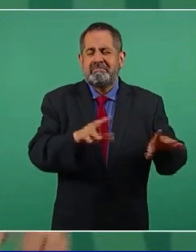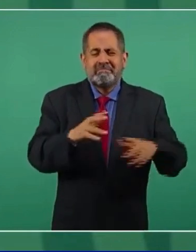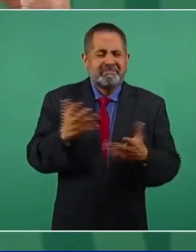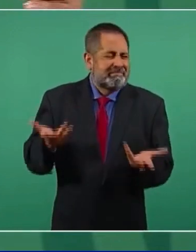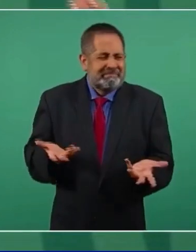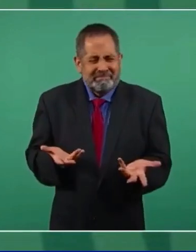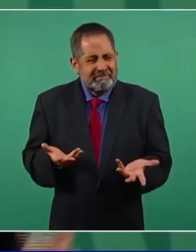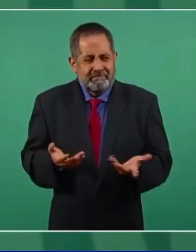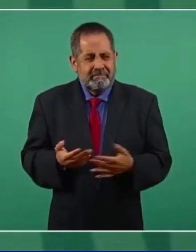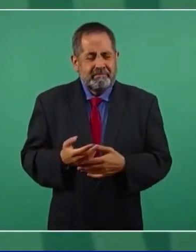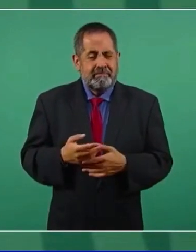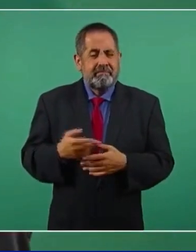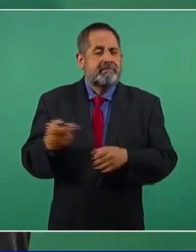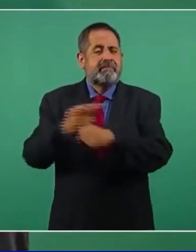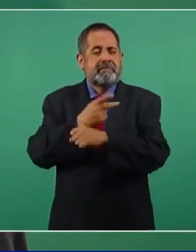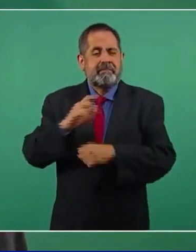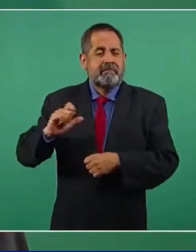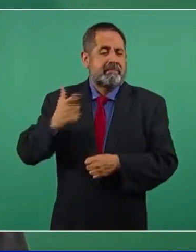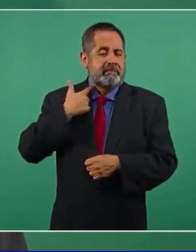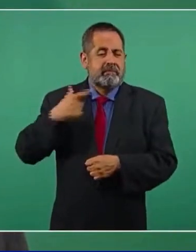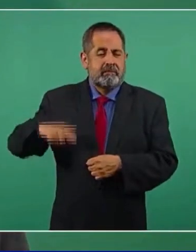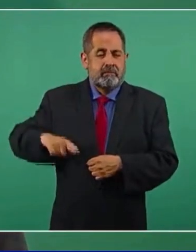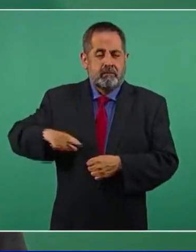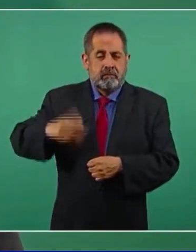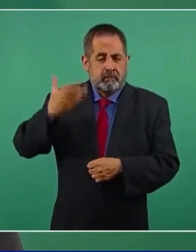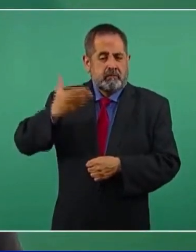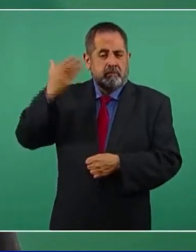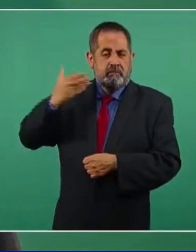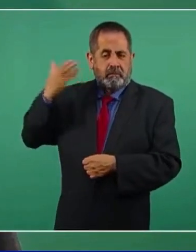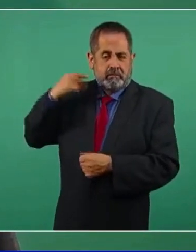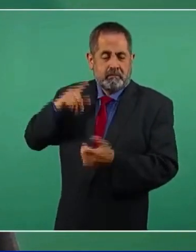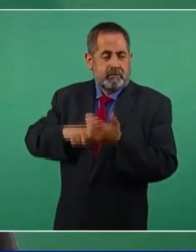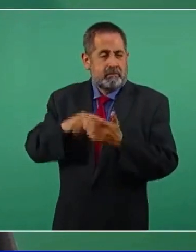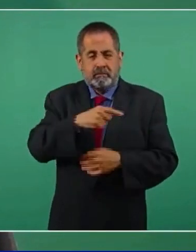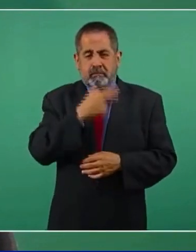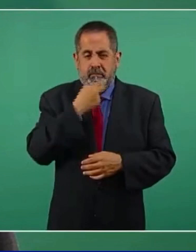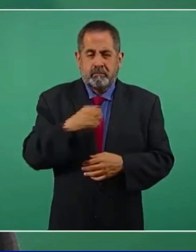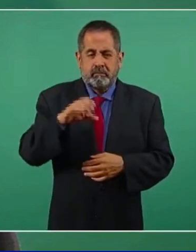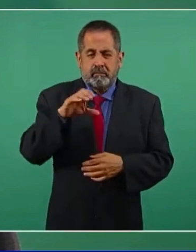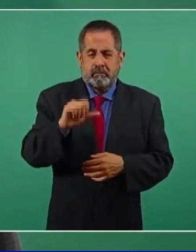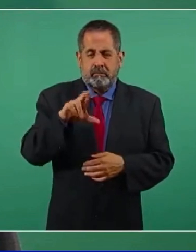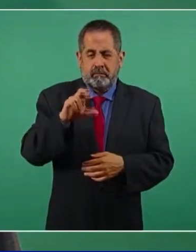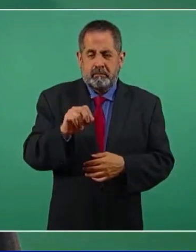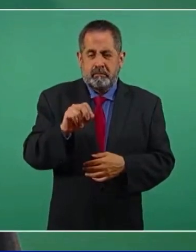¿qué hicieron en el gobierno pasado, cuando el señor Caro Quintero